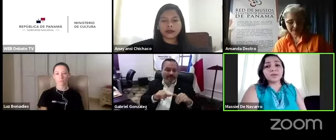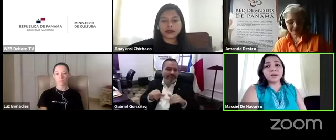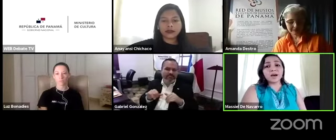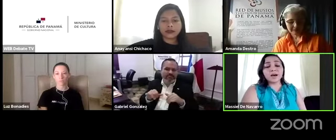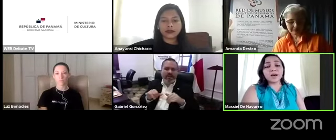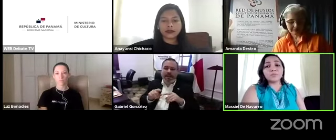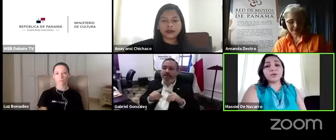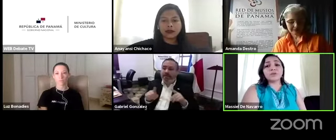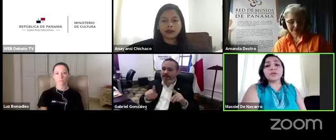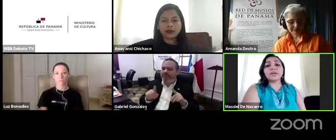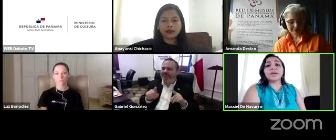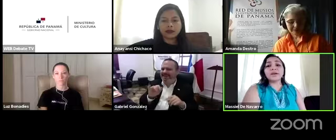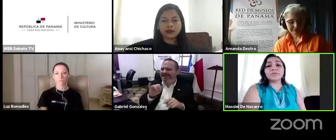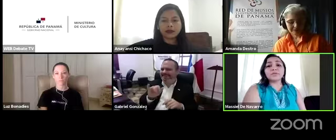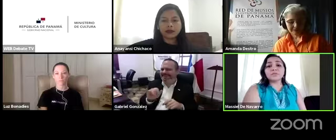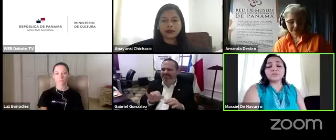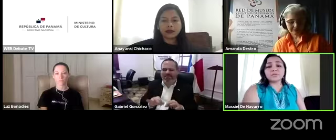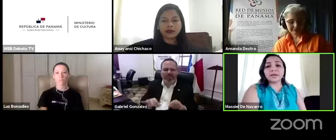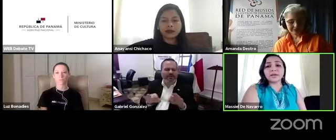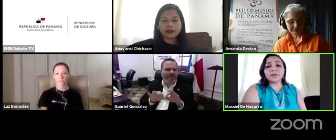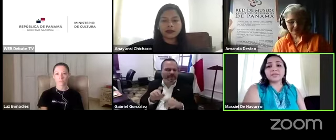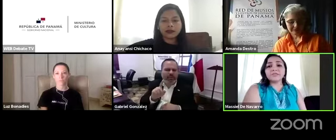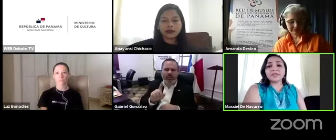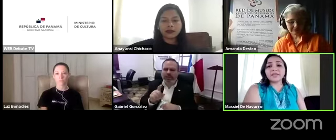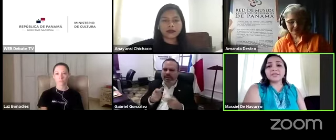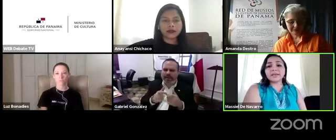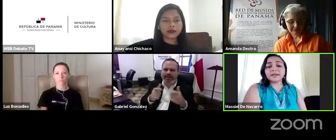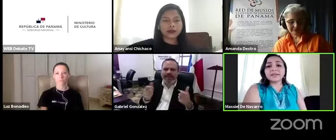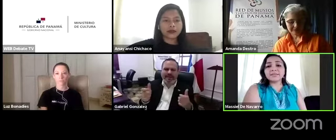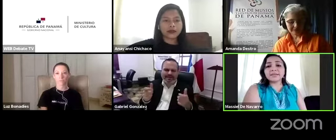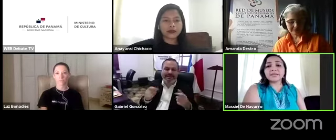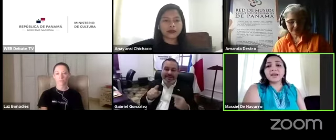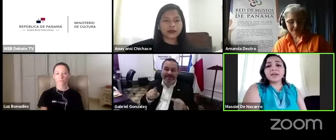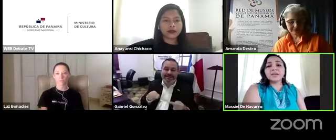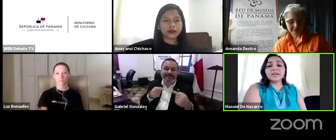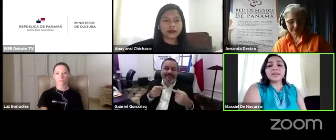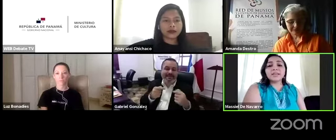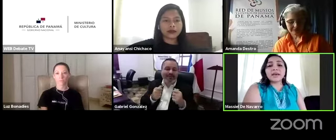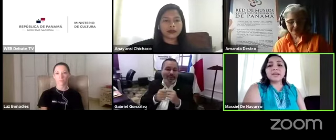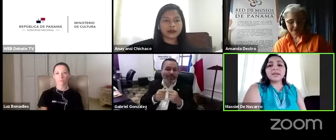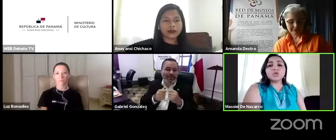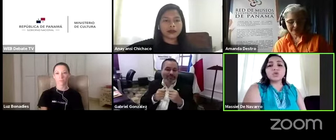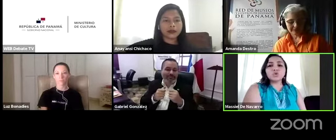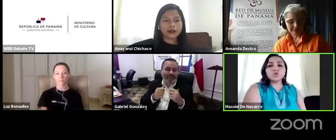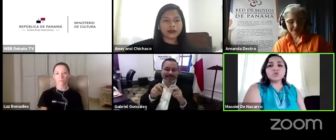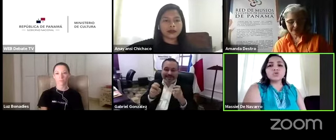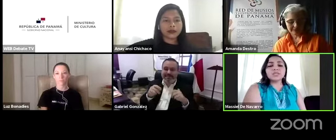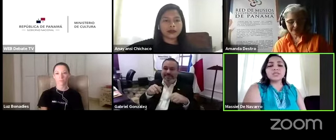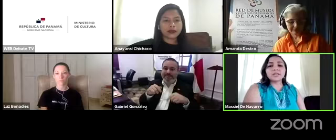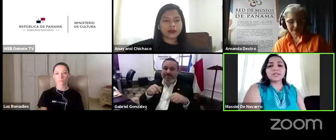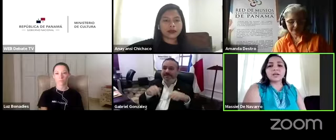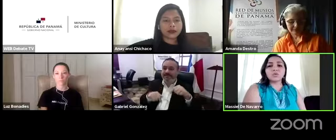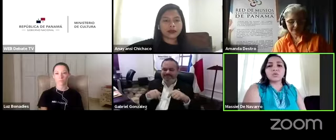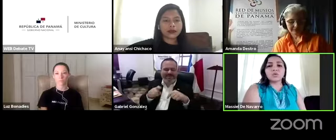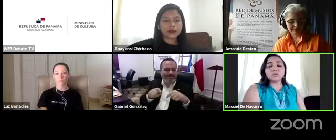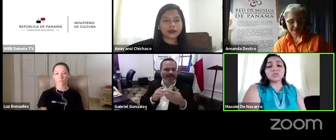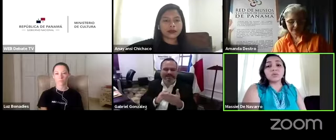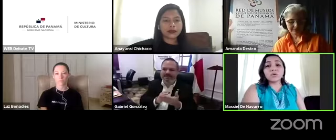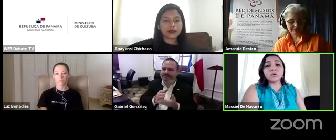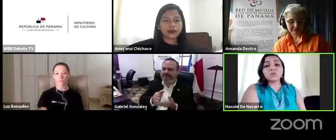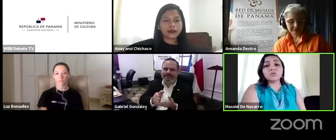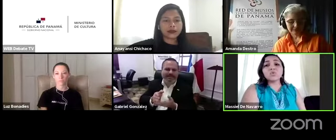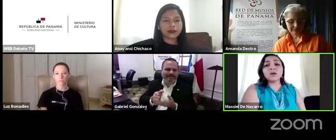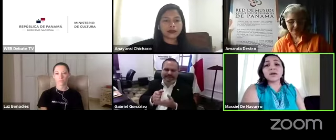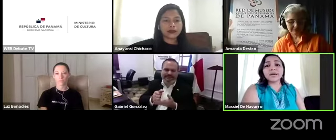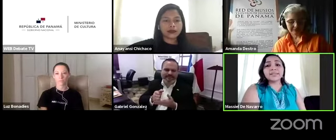también a pueblos originarios que diferencias de raza y la idea es que todos se sientan cómodos y